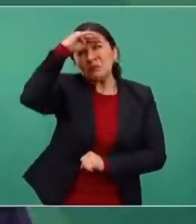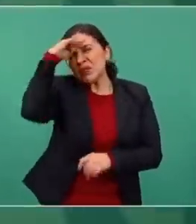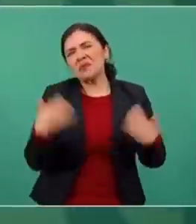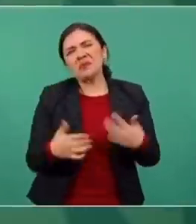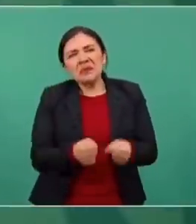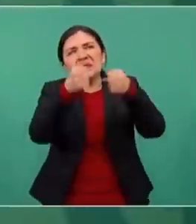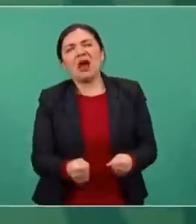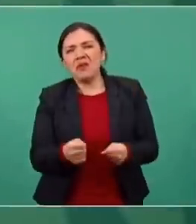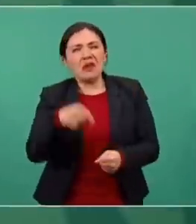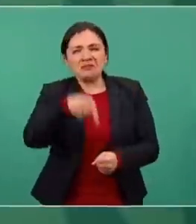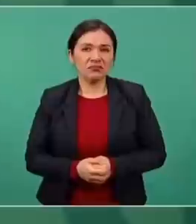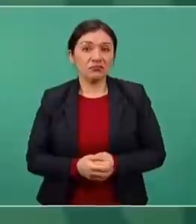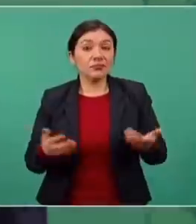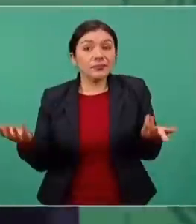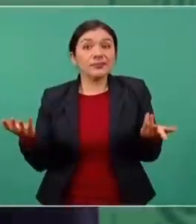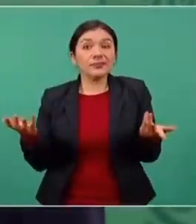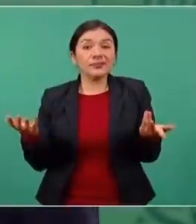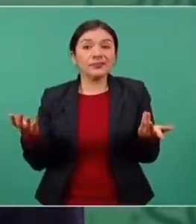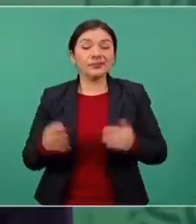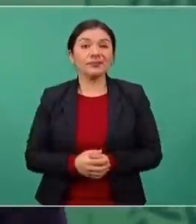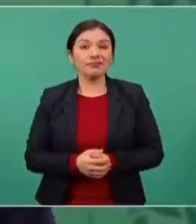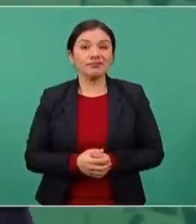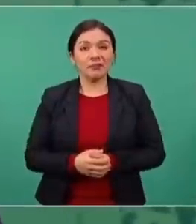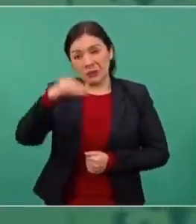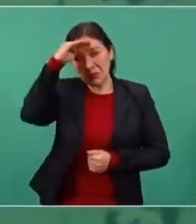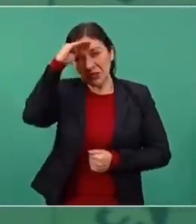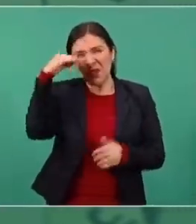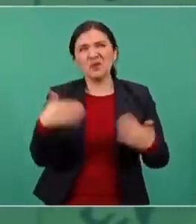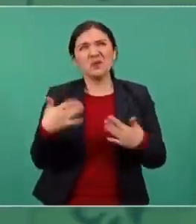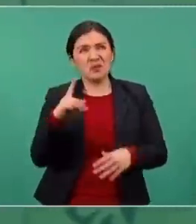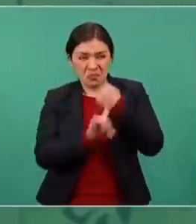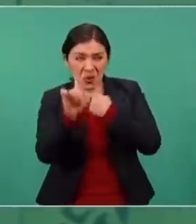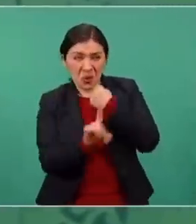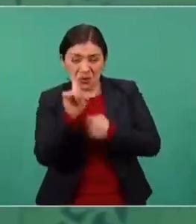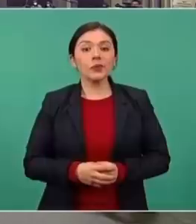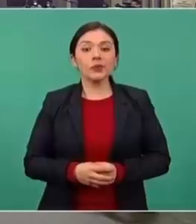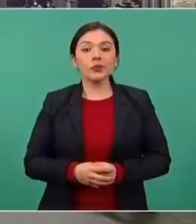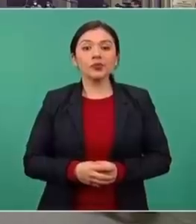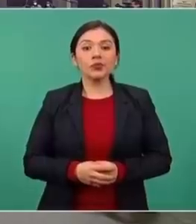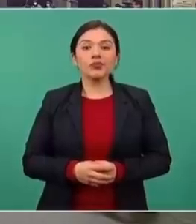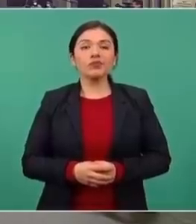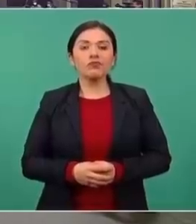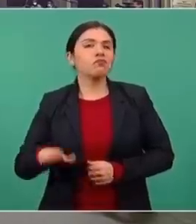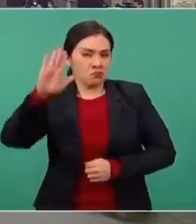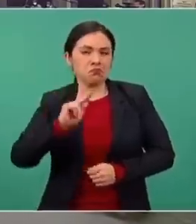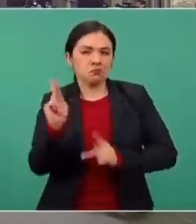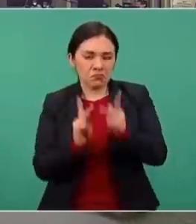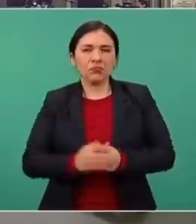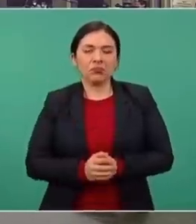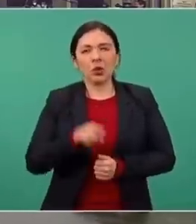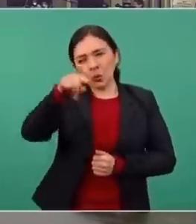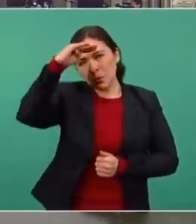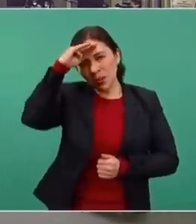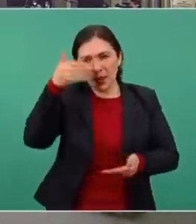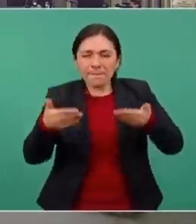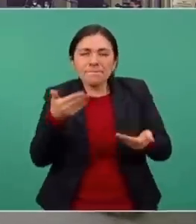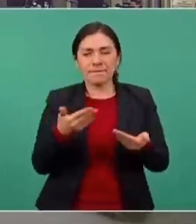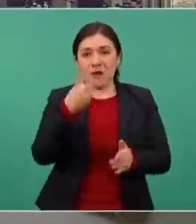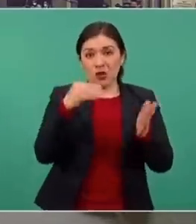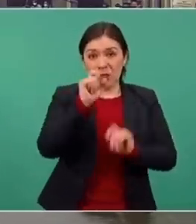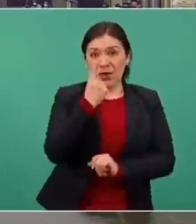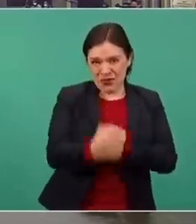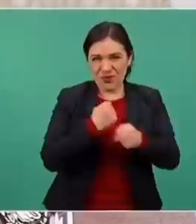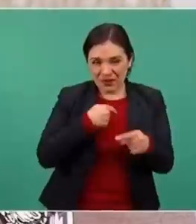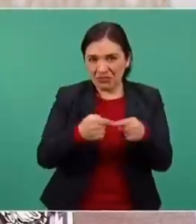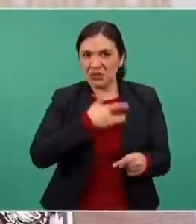no íbamos a salir y que se iba a agravar el problema de la pandemia. En los generales, el balance del 2021 es positivo